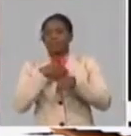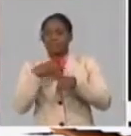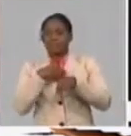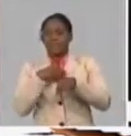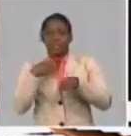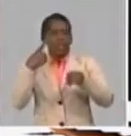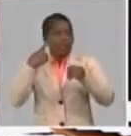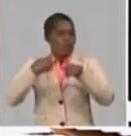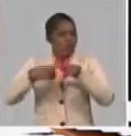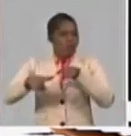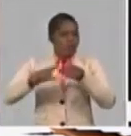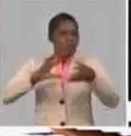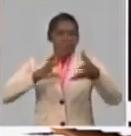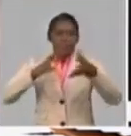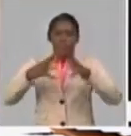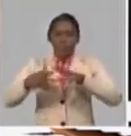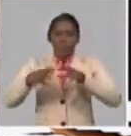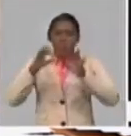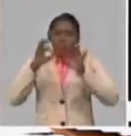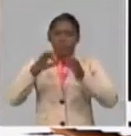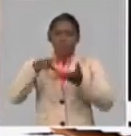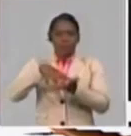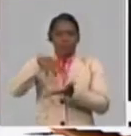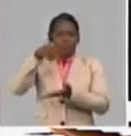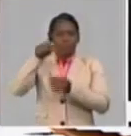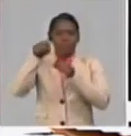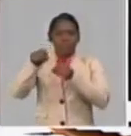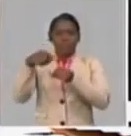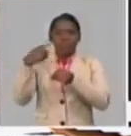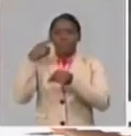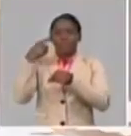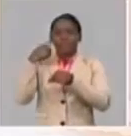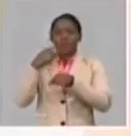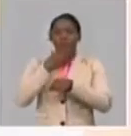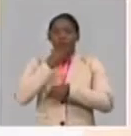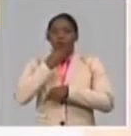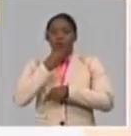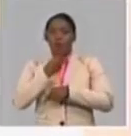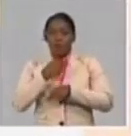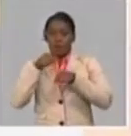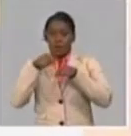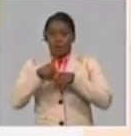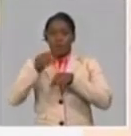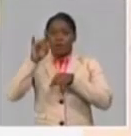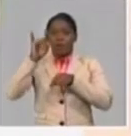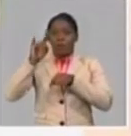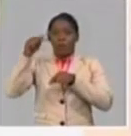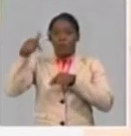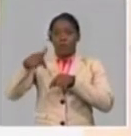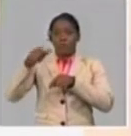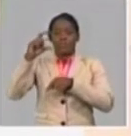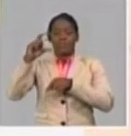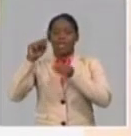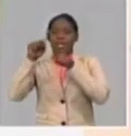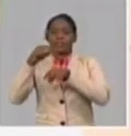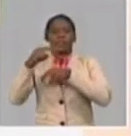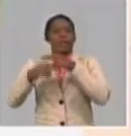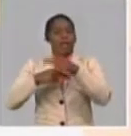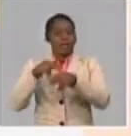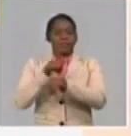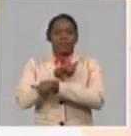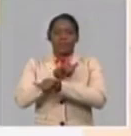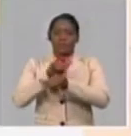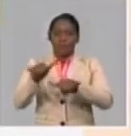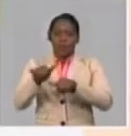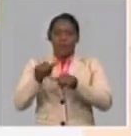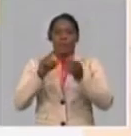foro internacional virtual desde la infraestructura que tiene la Unión de Jóvenes Comunistas, el apoyo del sistema del MINREC y de nuestro Partido